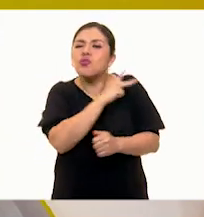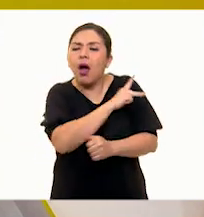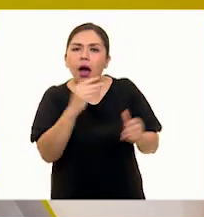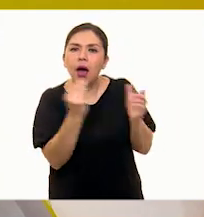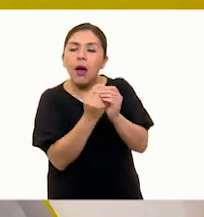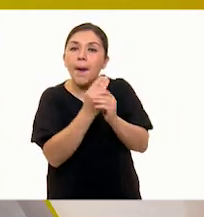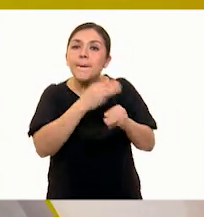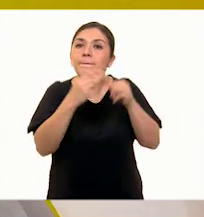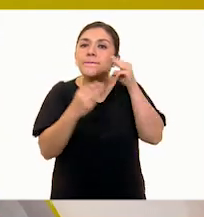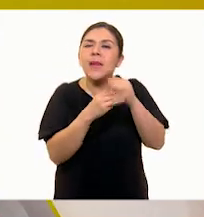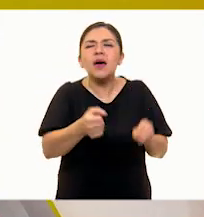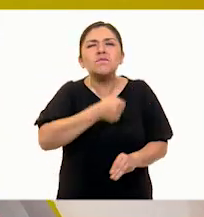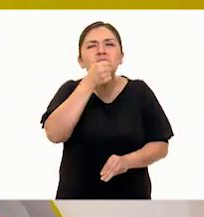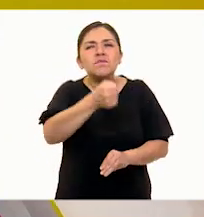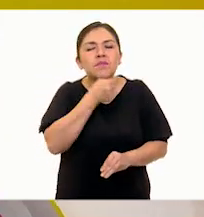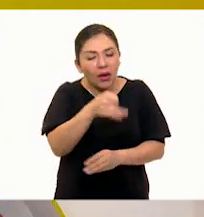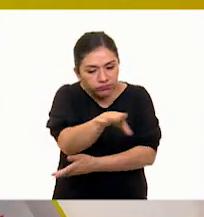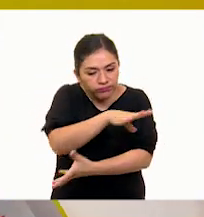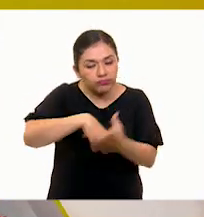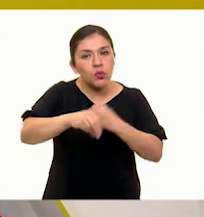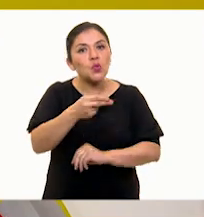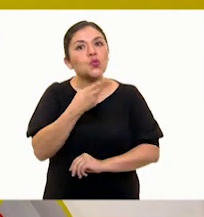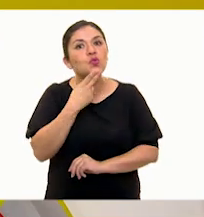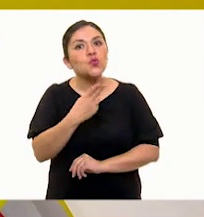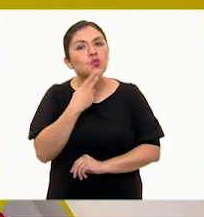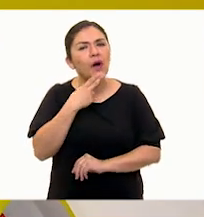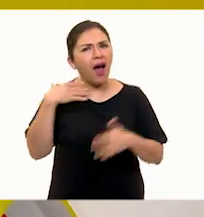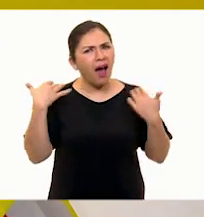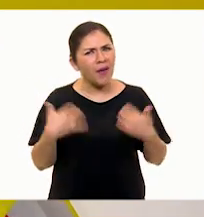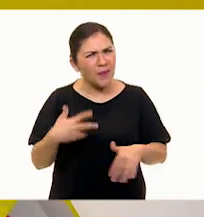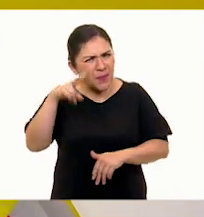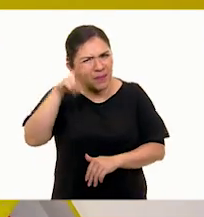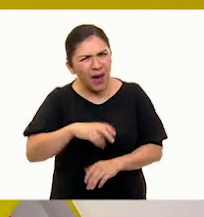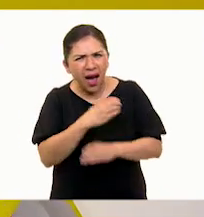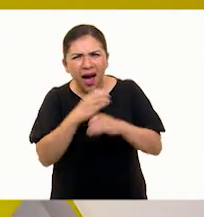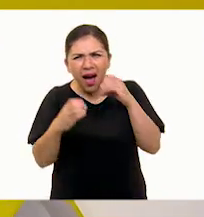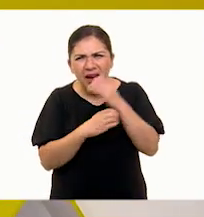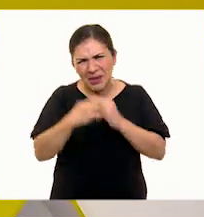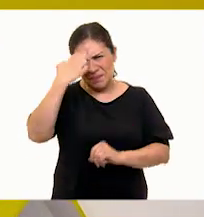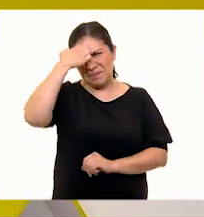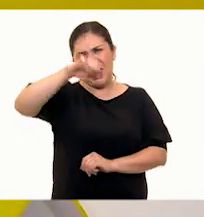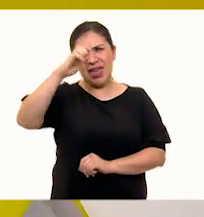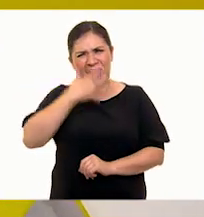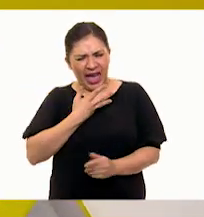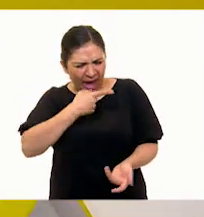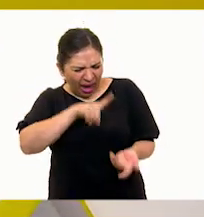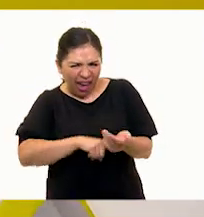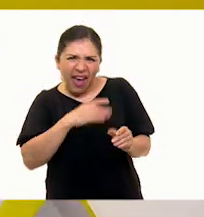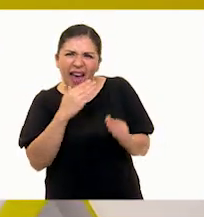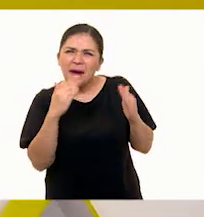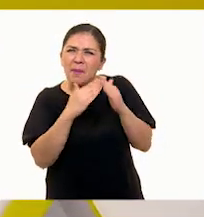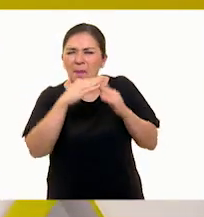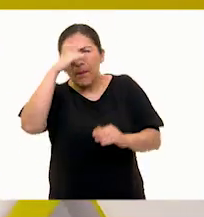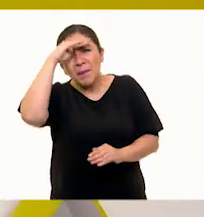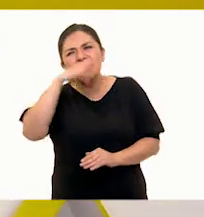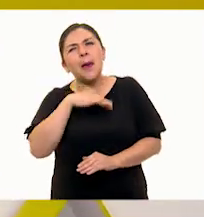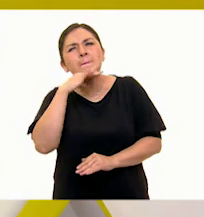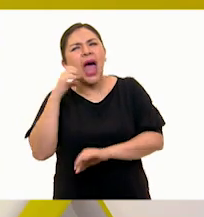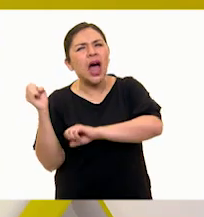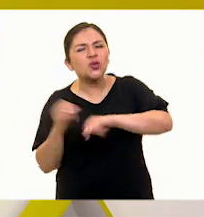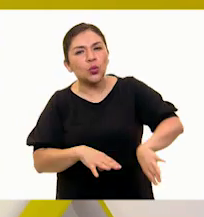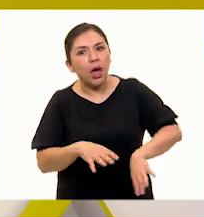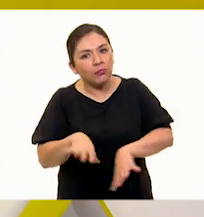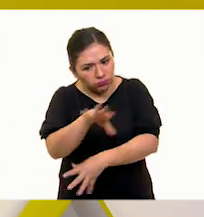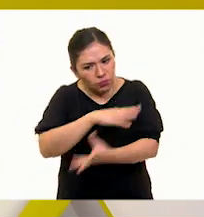reciclaje. Sí. Miren, o sea, las cosas tan extrañas que podemos tener en casa y que pensamos que es basura tienen una